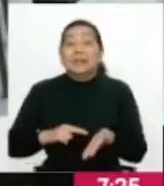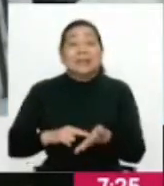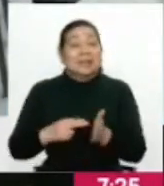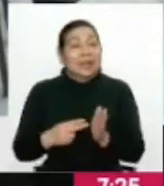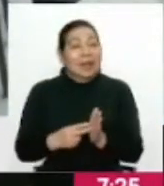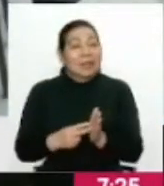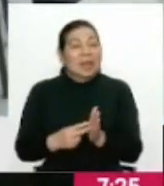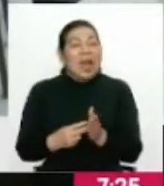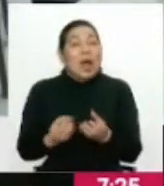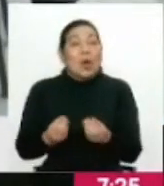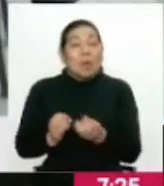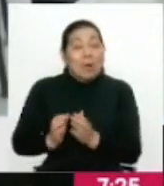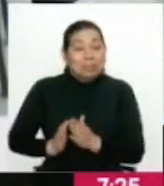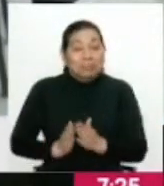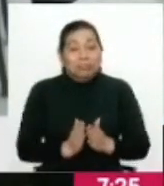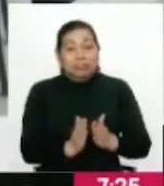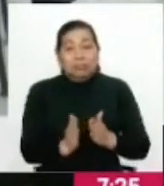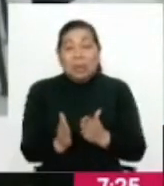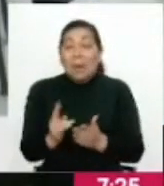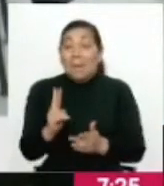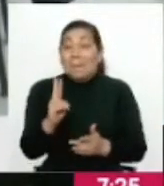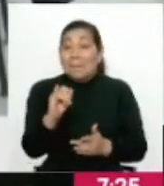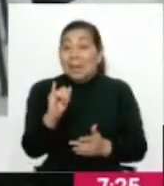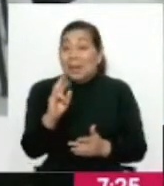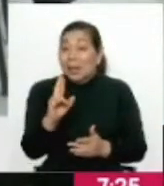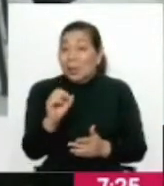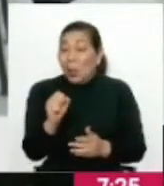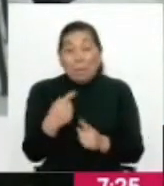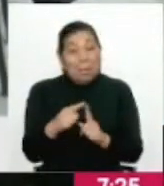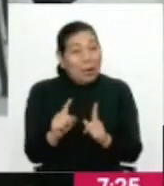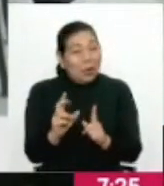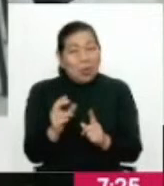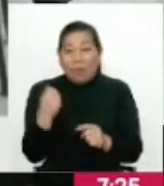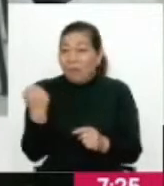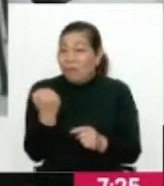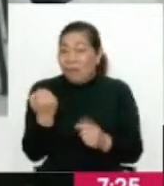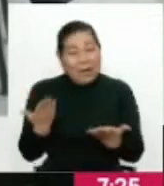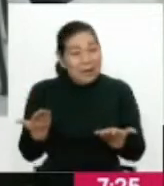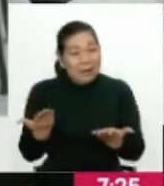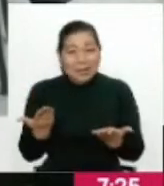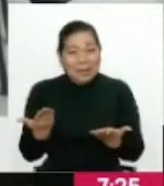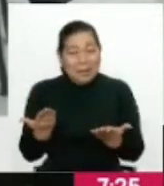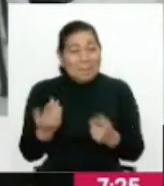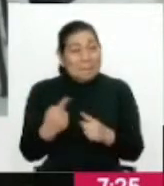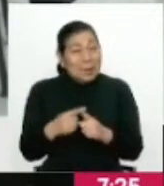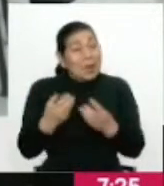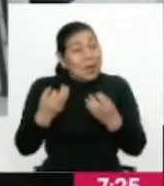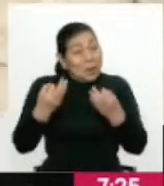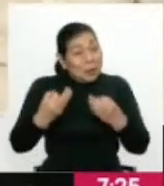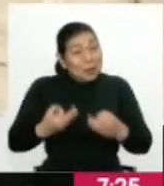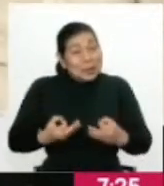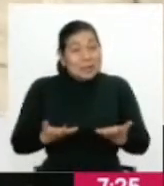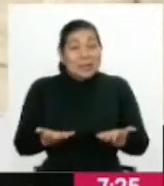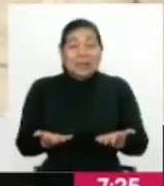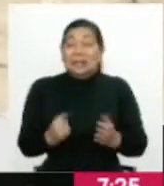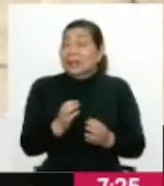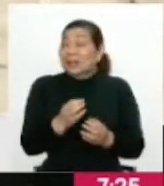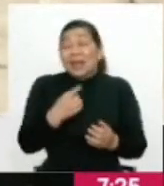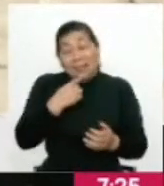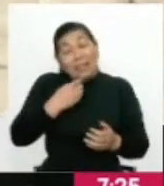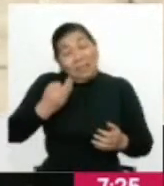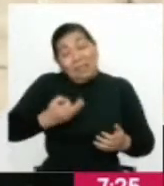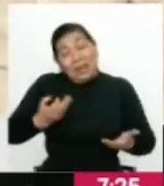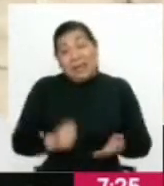cambió el curso de la pandemia porque el virus mutó para no ser severo en términos de enfermedad. Es la realidad, nos guste o no.